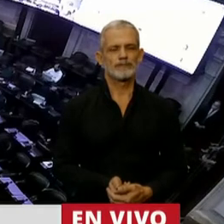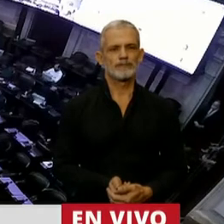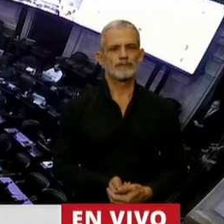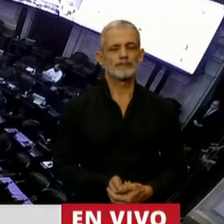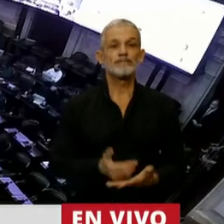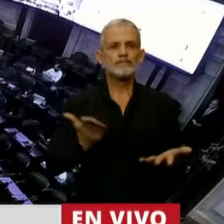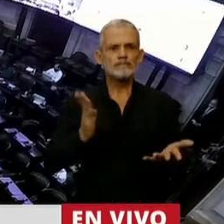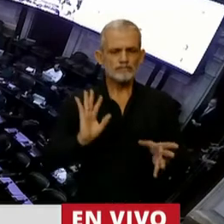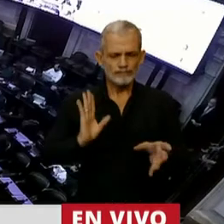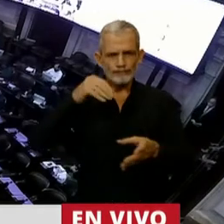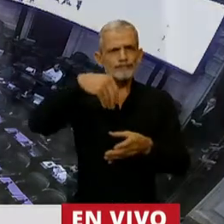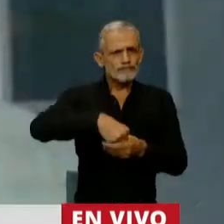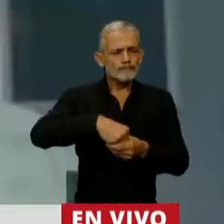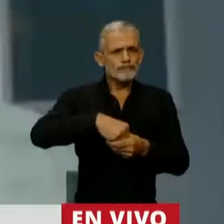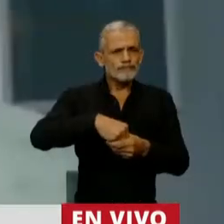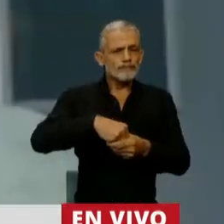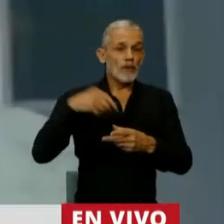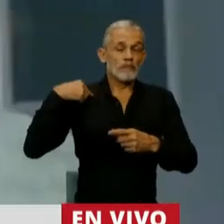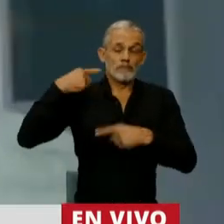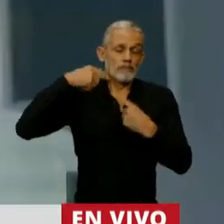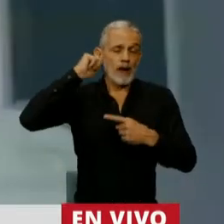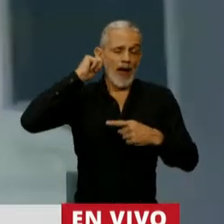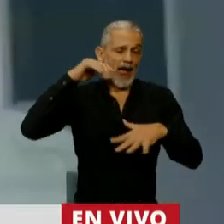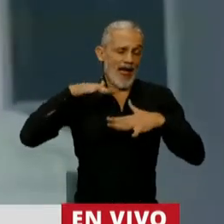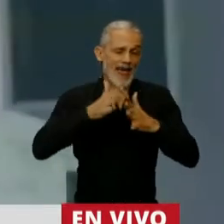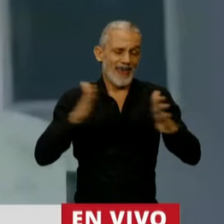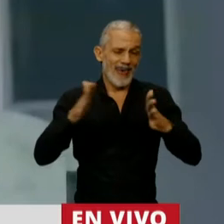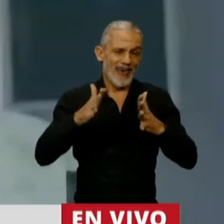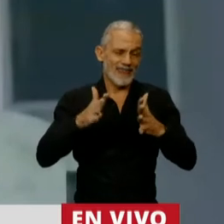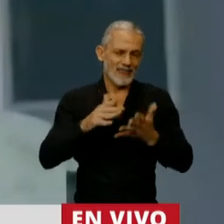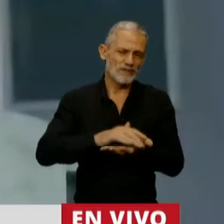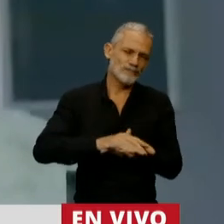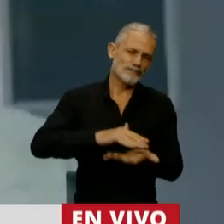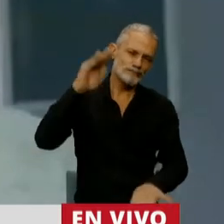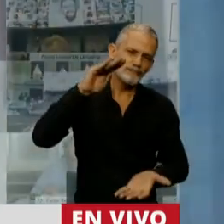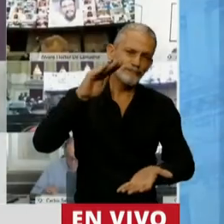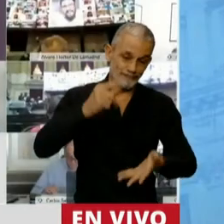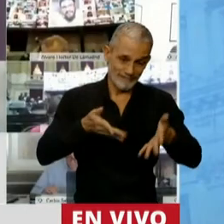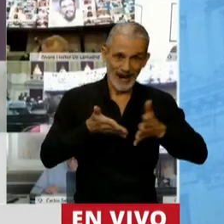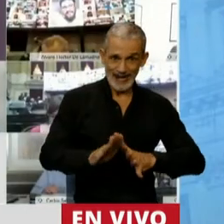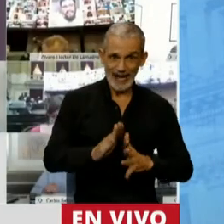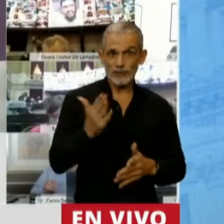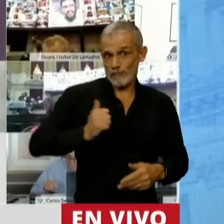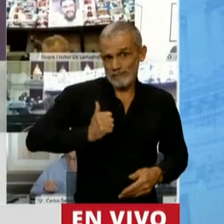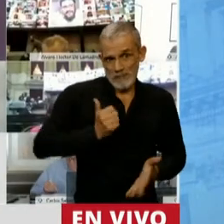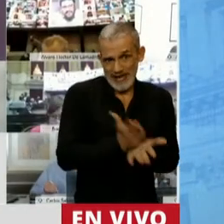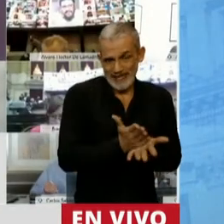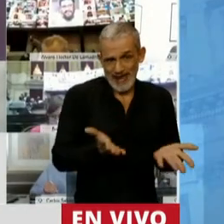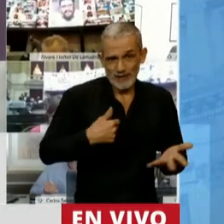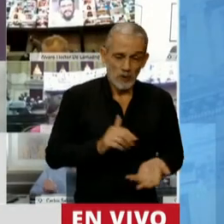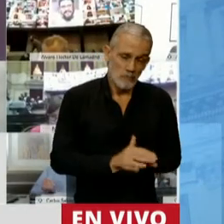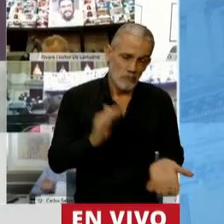Formo parte de una generación que se crió, nació en la dictadura y se crió